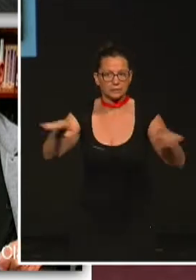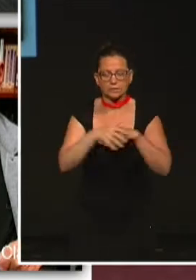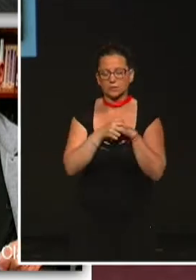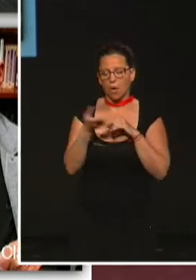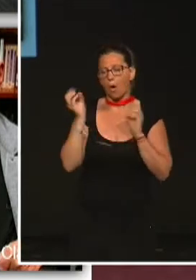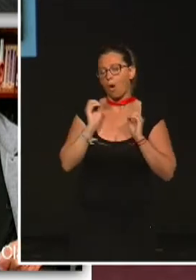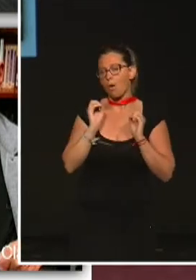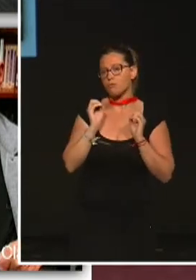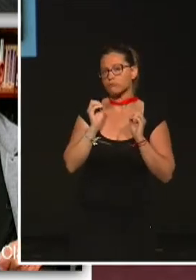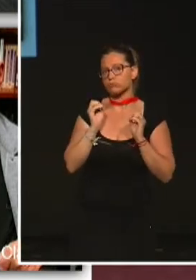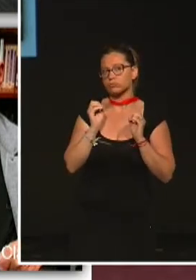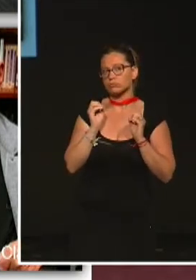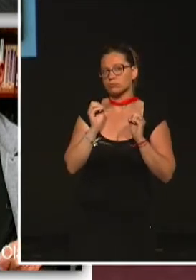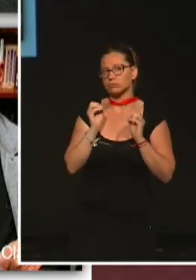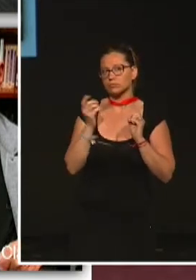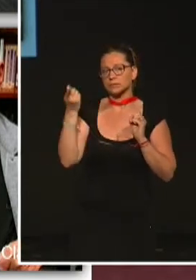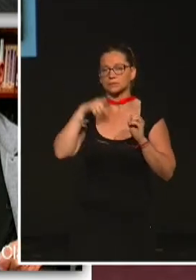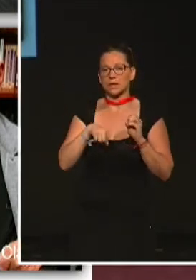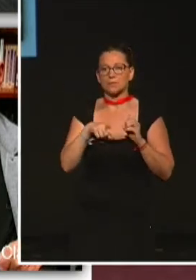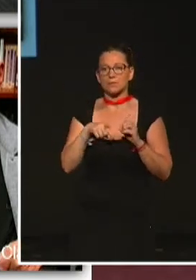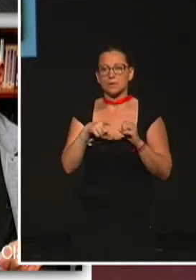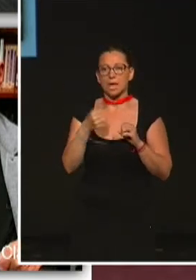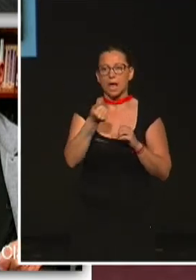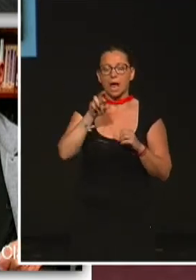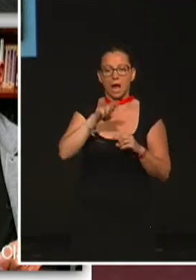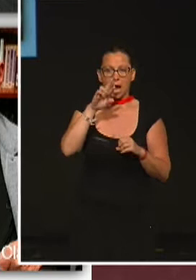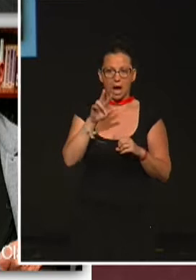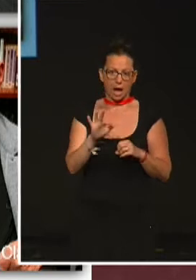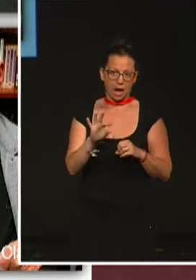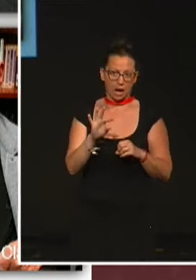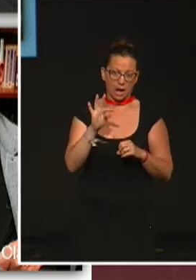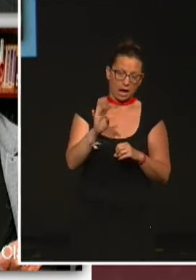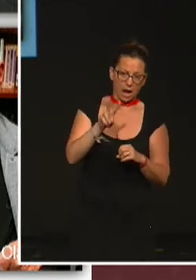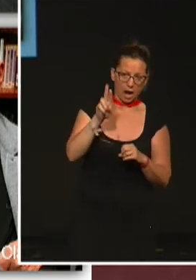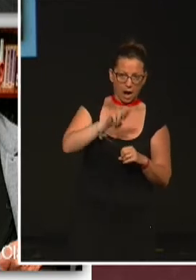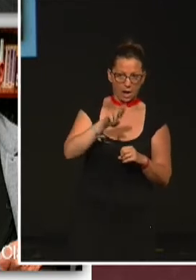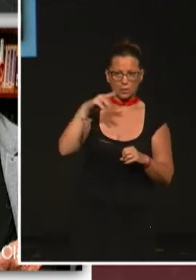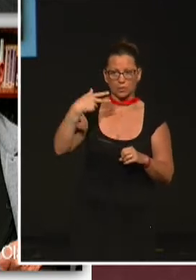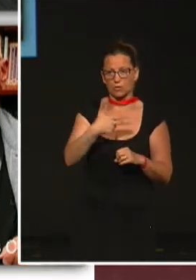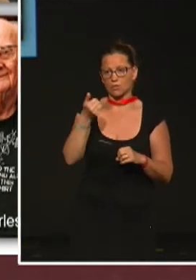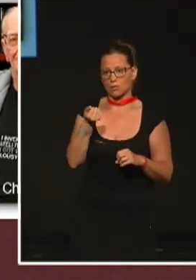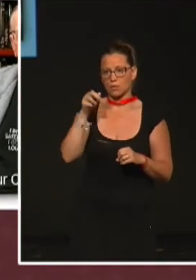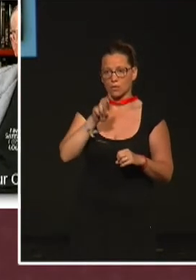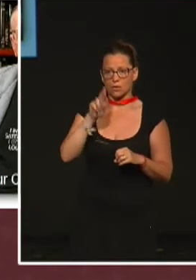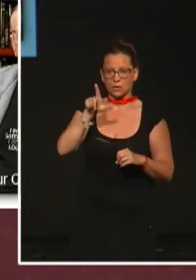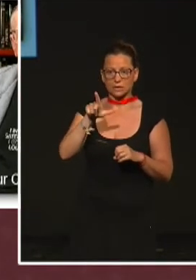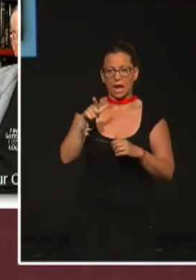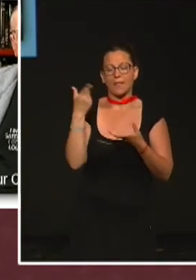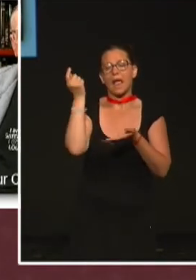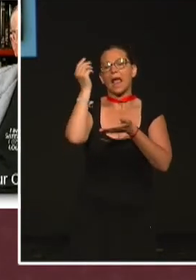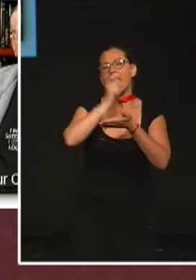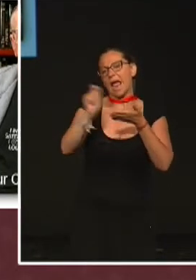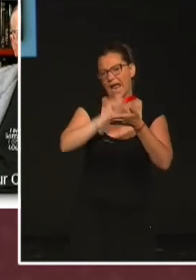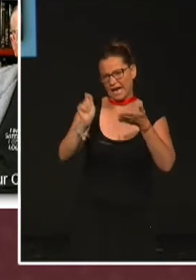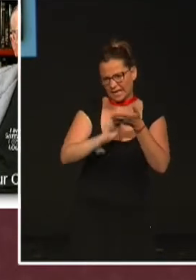Arthur Charles Clark, que era escritor de ciencia ficción y también científico. Entre los actuales,